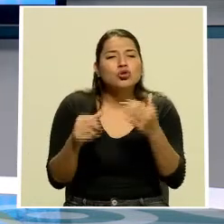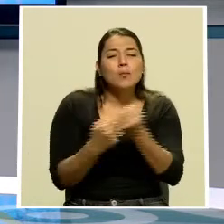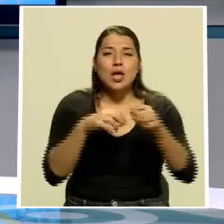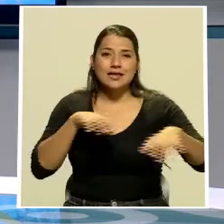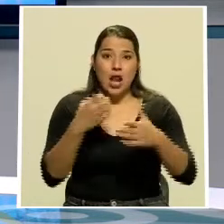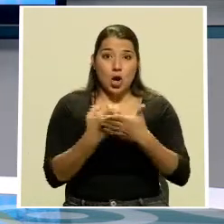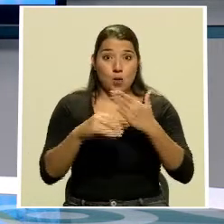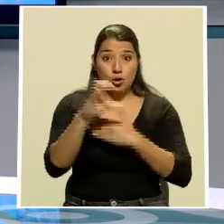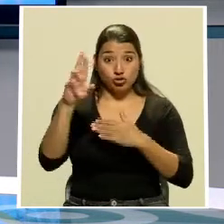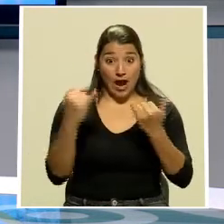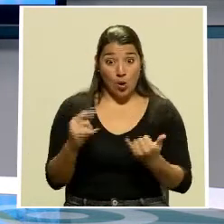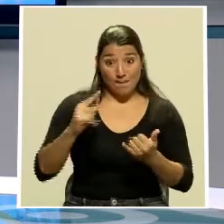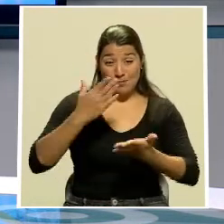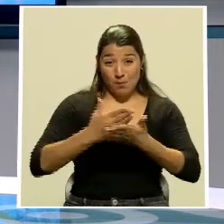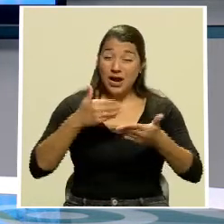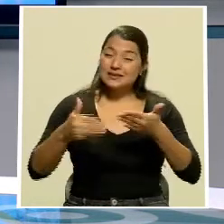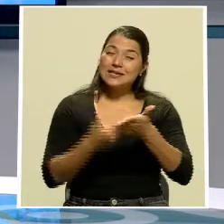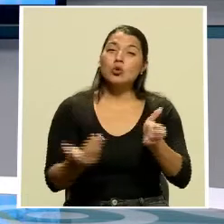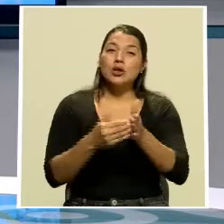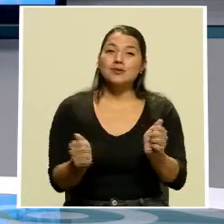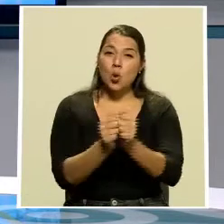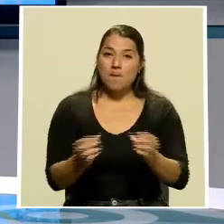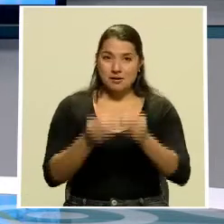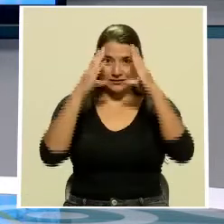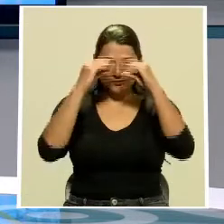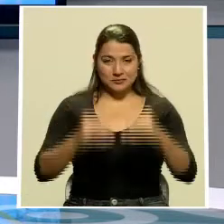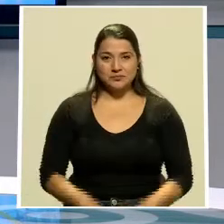nuestro país. Hasta ahora hacemos una primera pausa, pero enseguida venimos con más información.